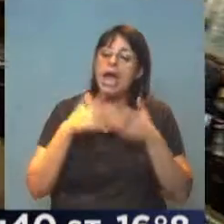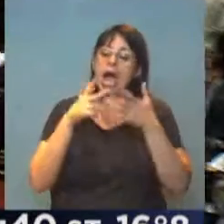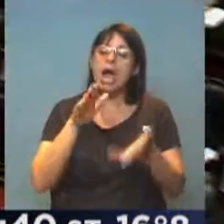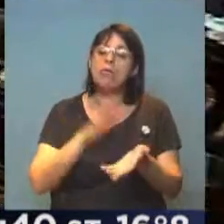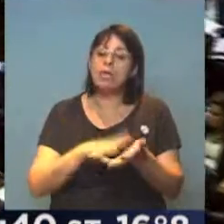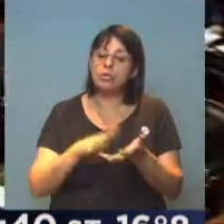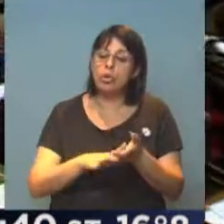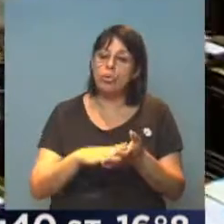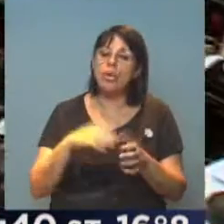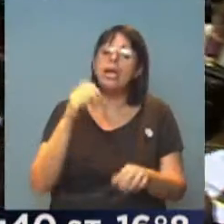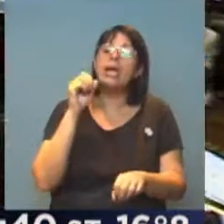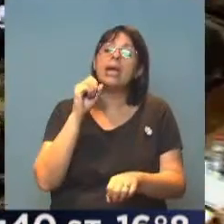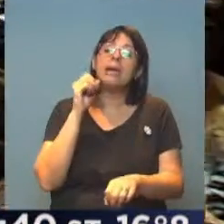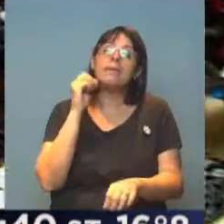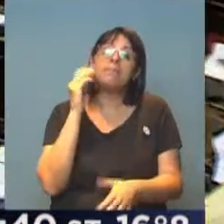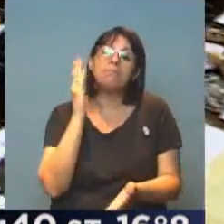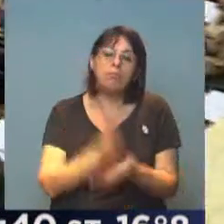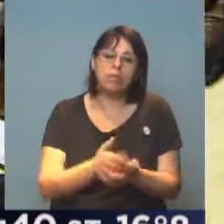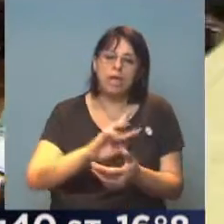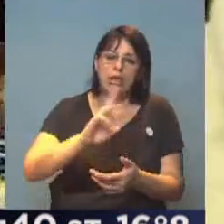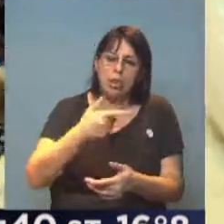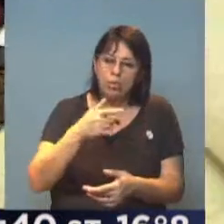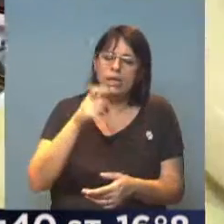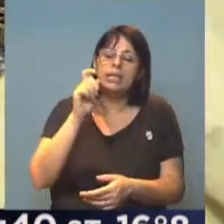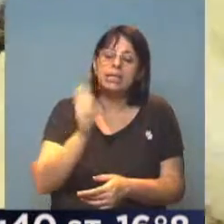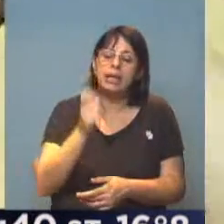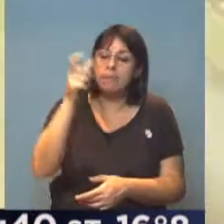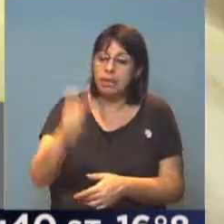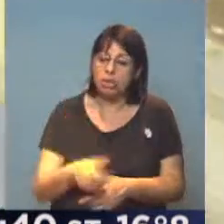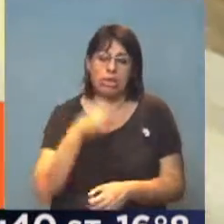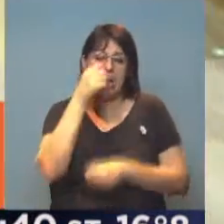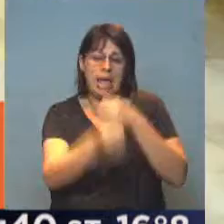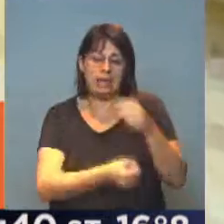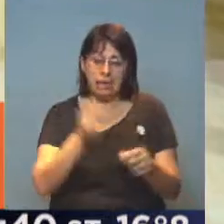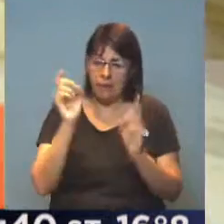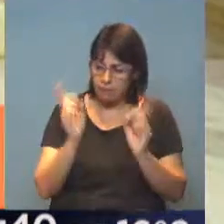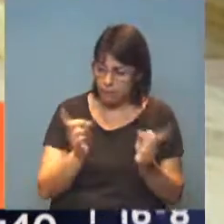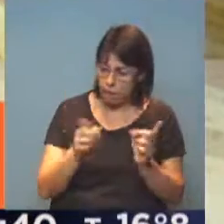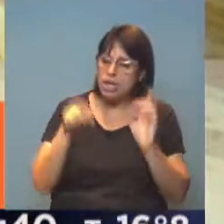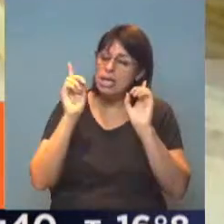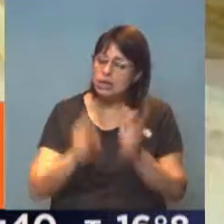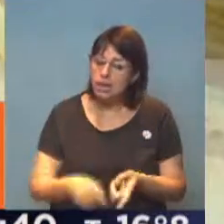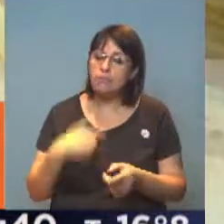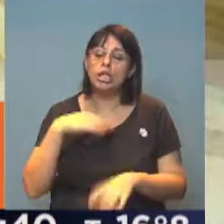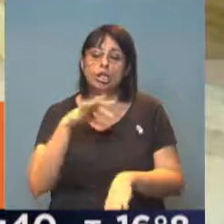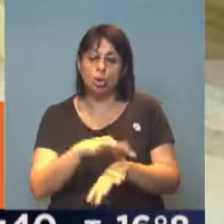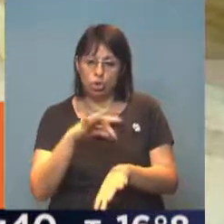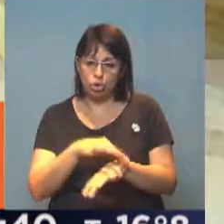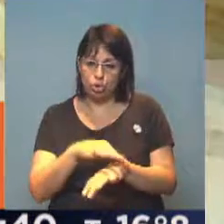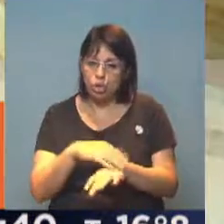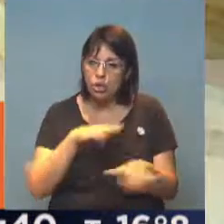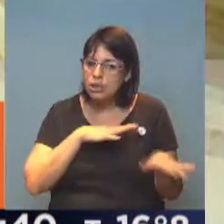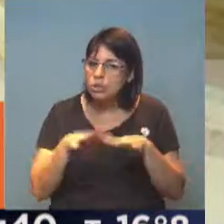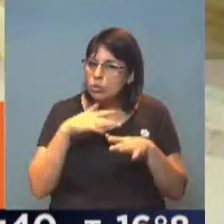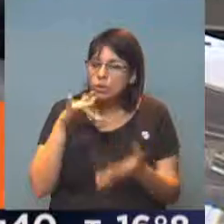agravar penas para quienes terminen agrediendo a docentes, sino también a médicos, porque son hechos que están